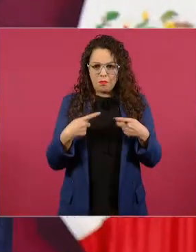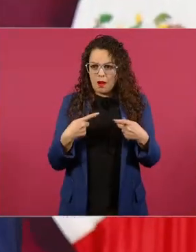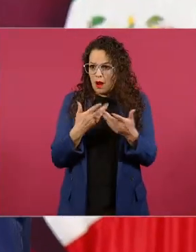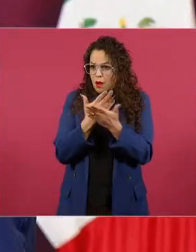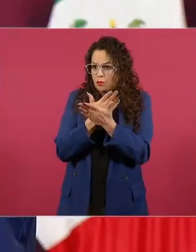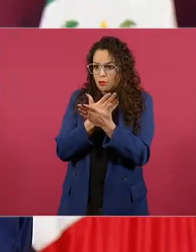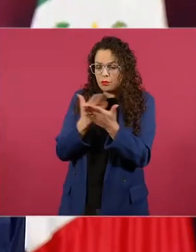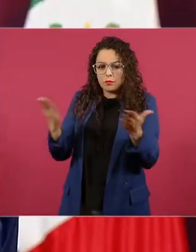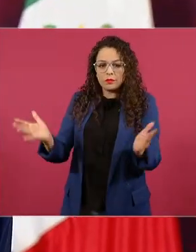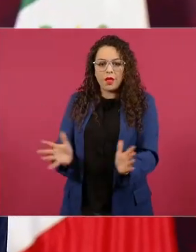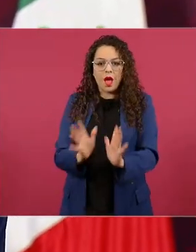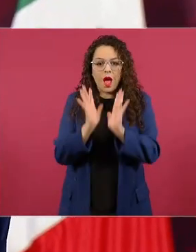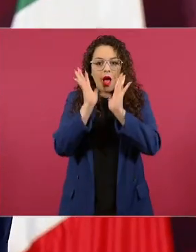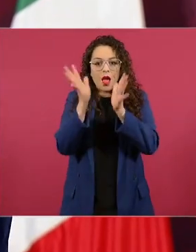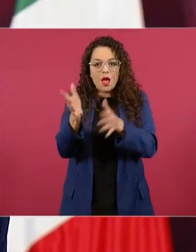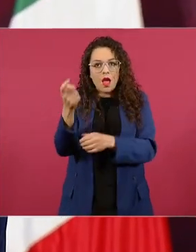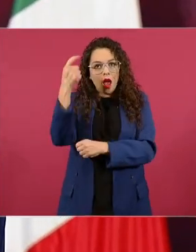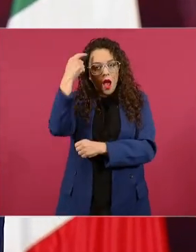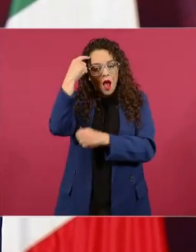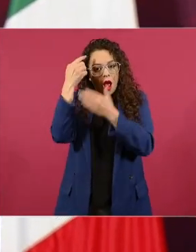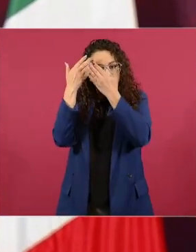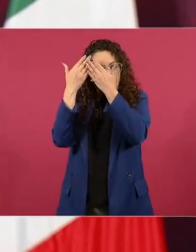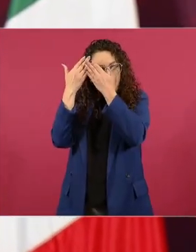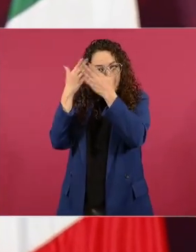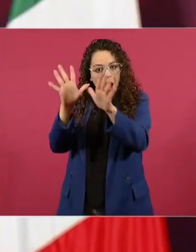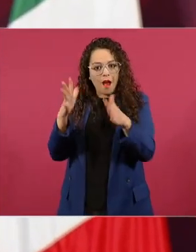muy avispada